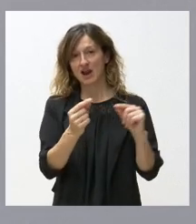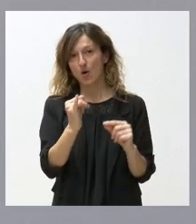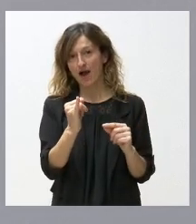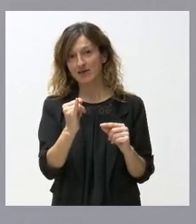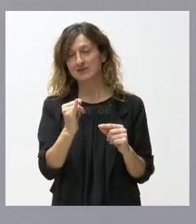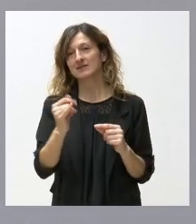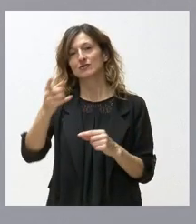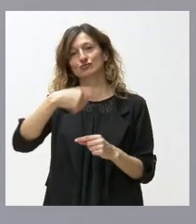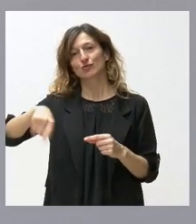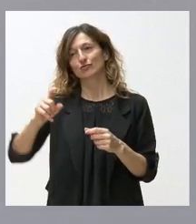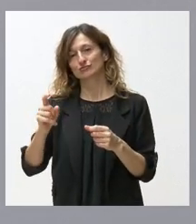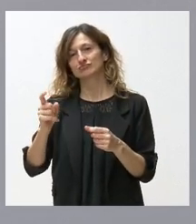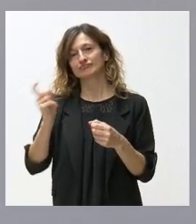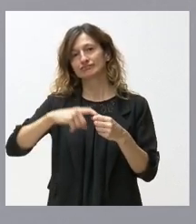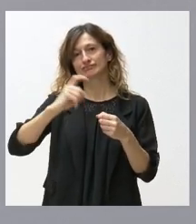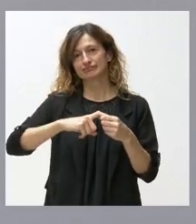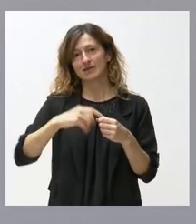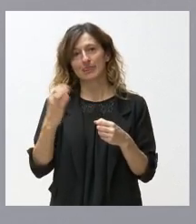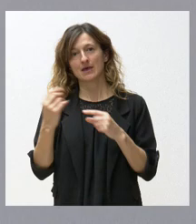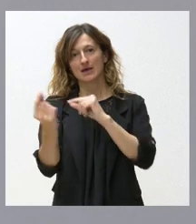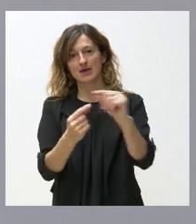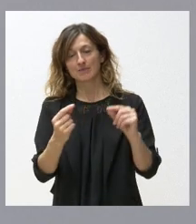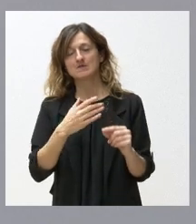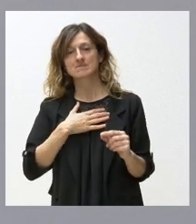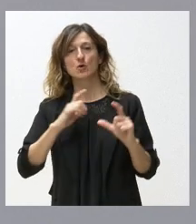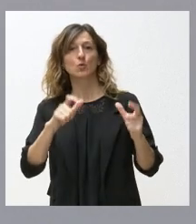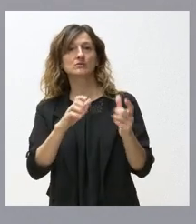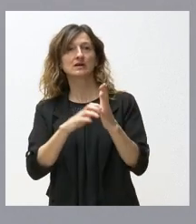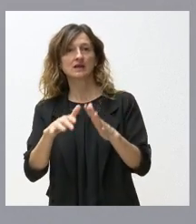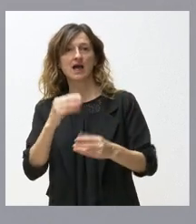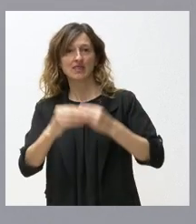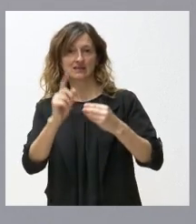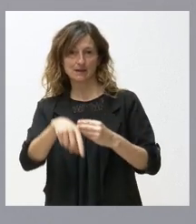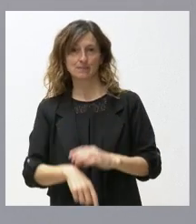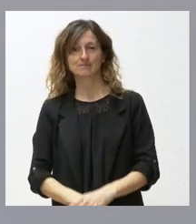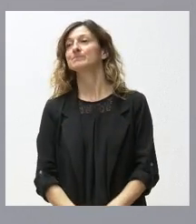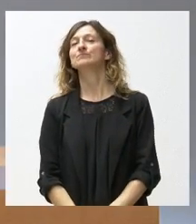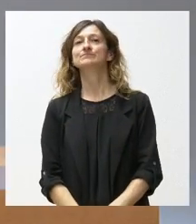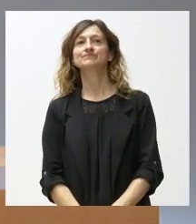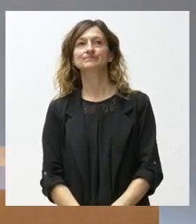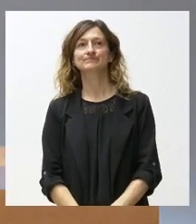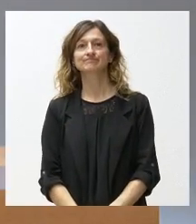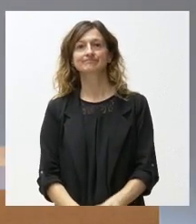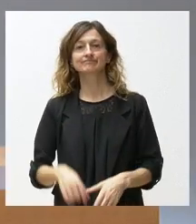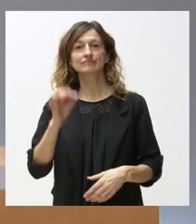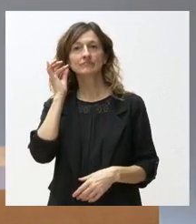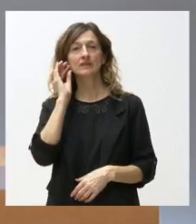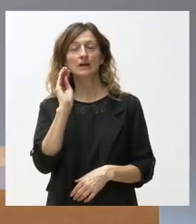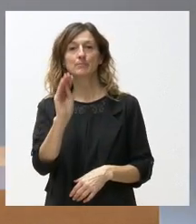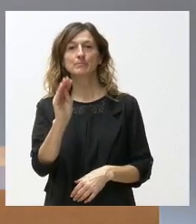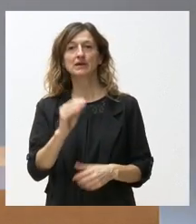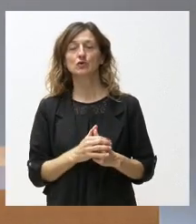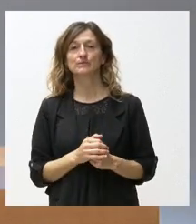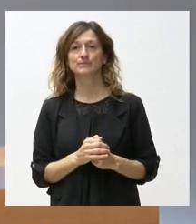tenemos que implicar todos y lo vamos a hacer desde la Junta de Castilla y León en primera persona también. Sí, perdón. Otra